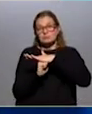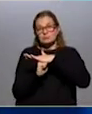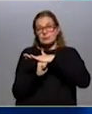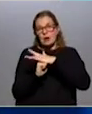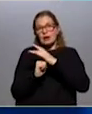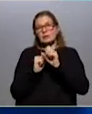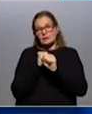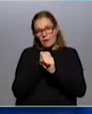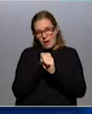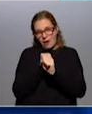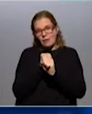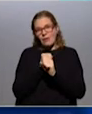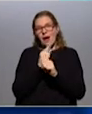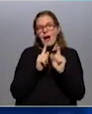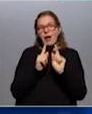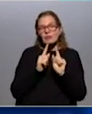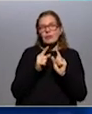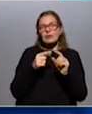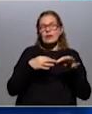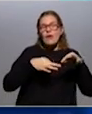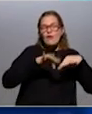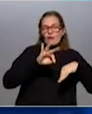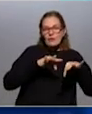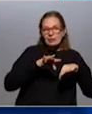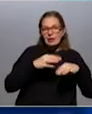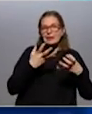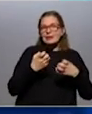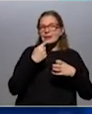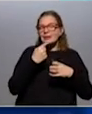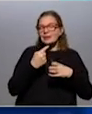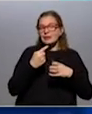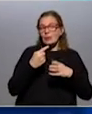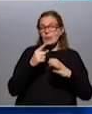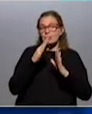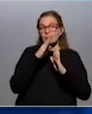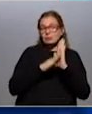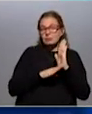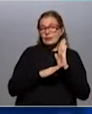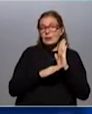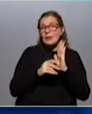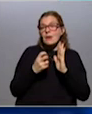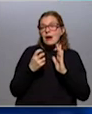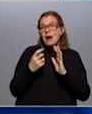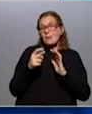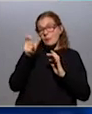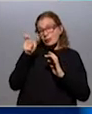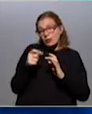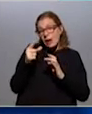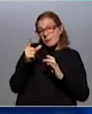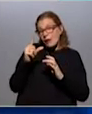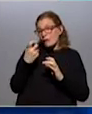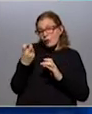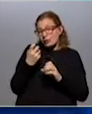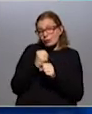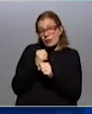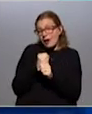tasa de actividad. Que la tasa de actividad es un indicador de la oferta. Lo que quiere decir es que cuando cae la tasa de actividad menos gente está buscando trabajo de forma activa, entonces